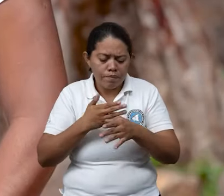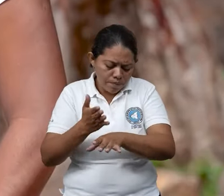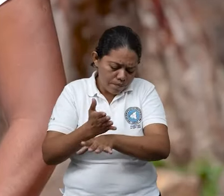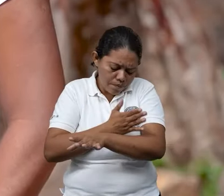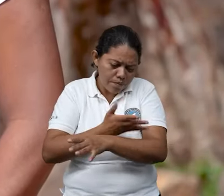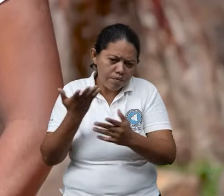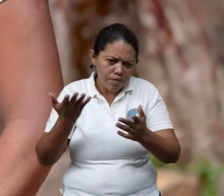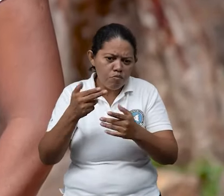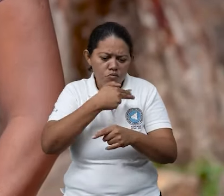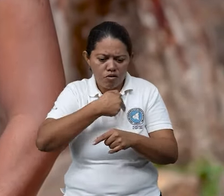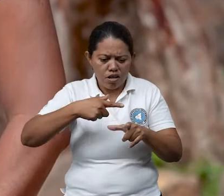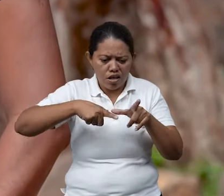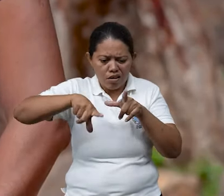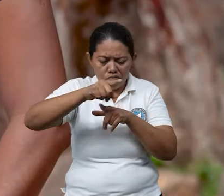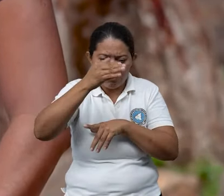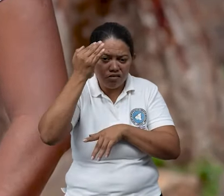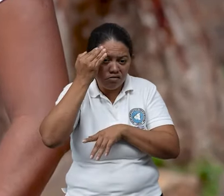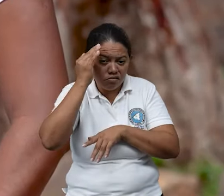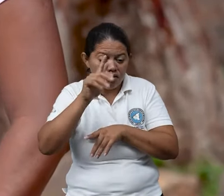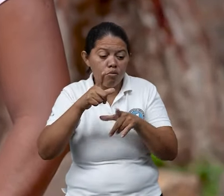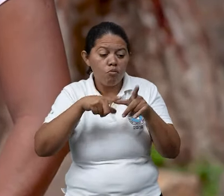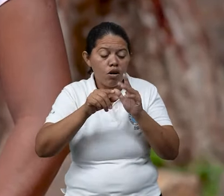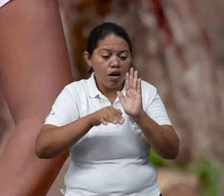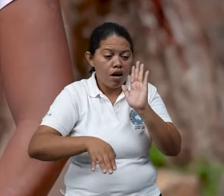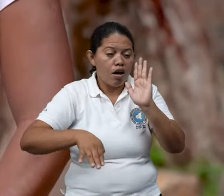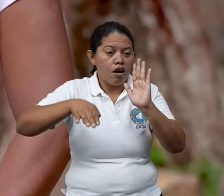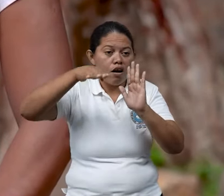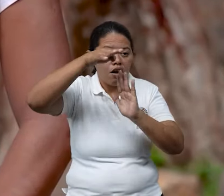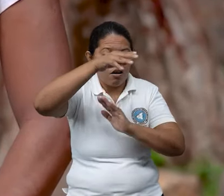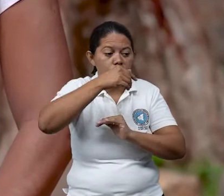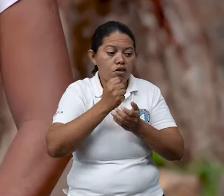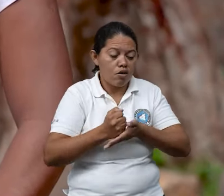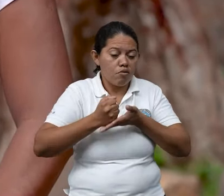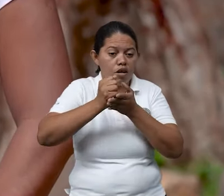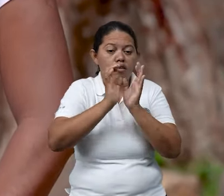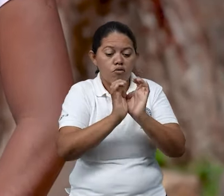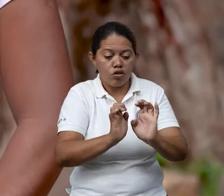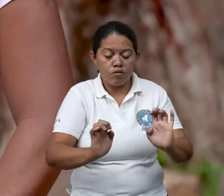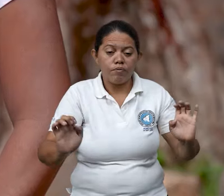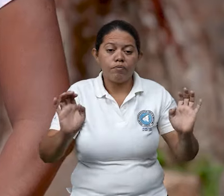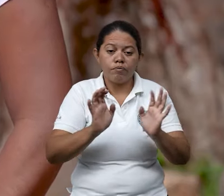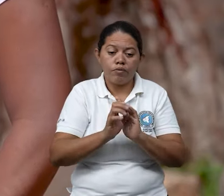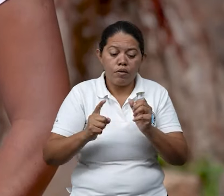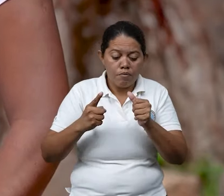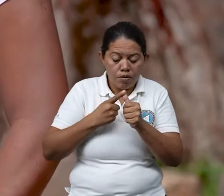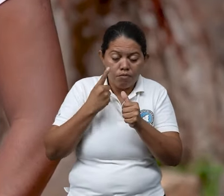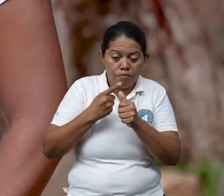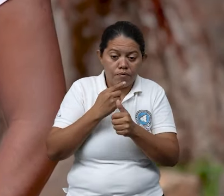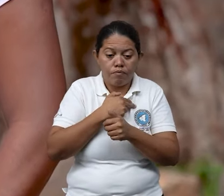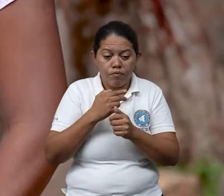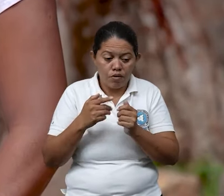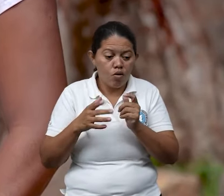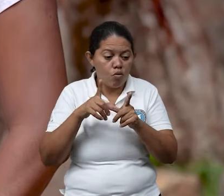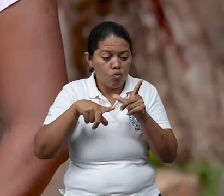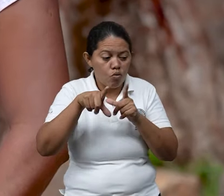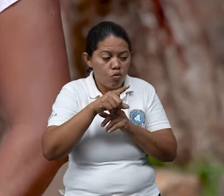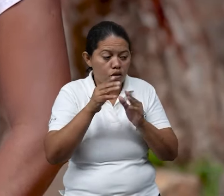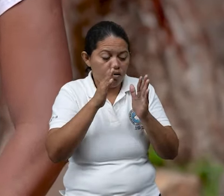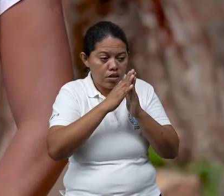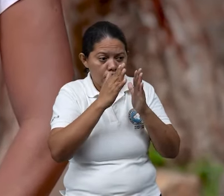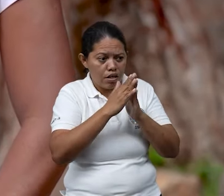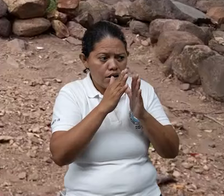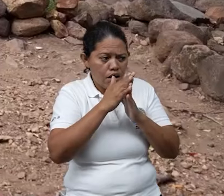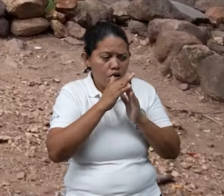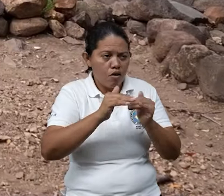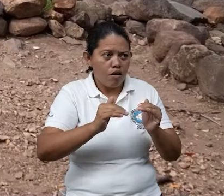mantienen como es aquí, buscar la zona alta o proteger a los niños. En primer lugar, llevarlo a alguna casa